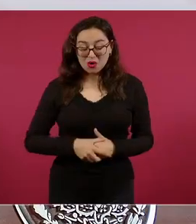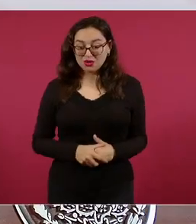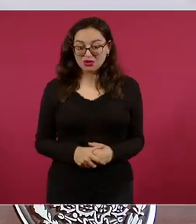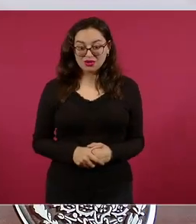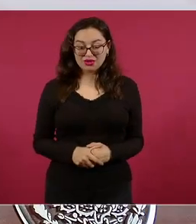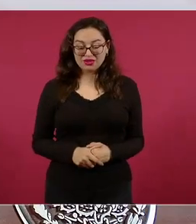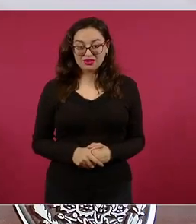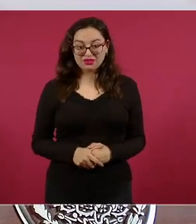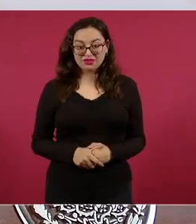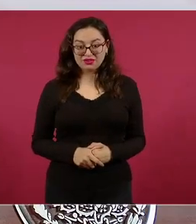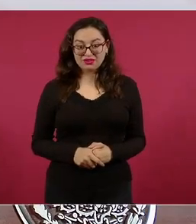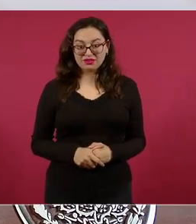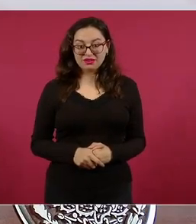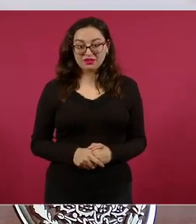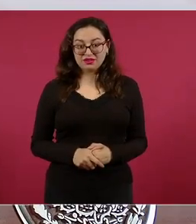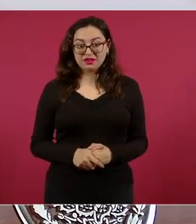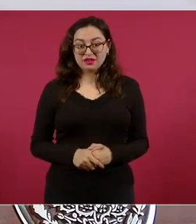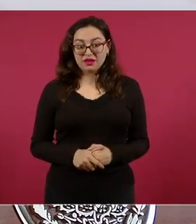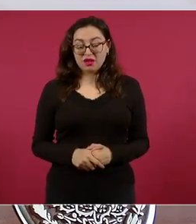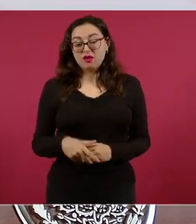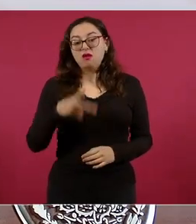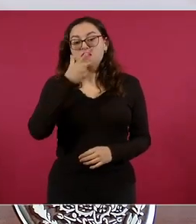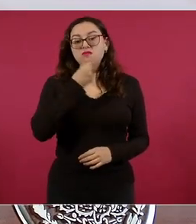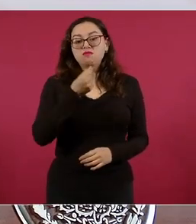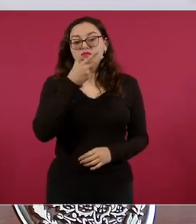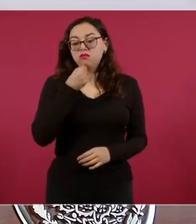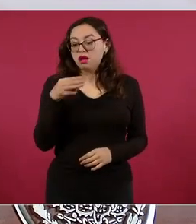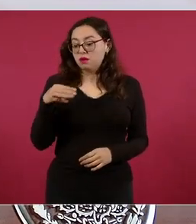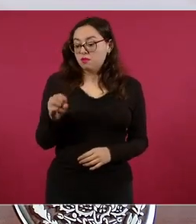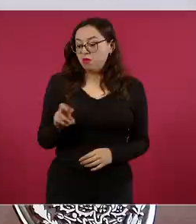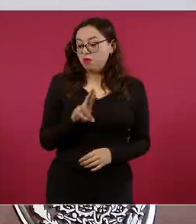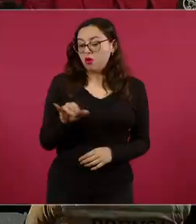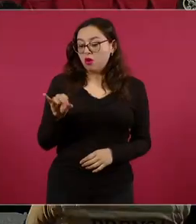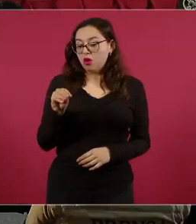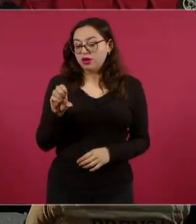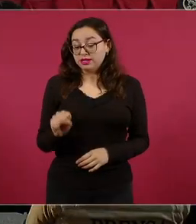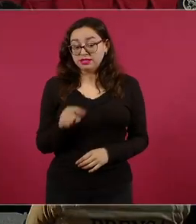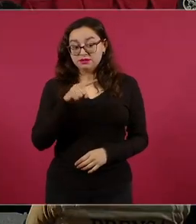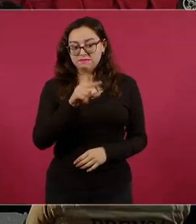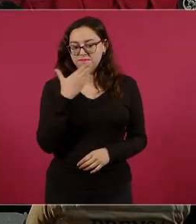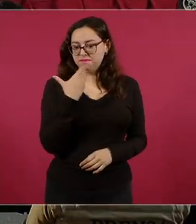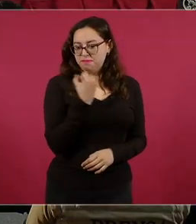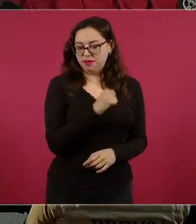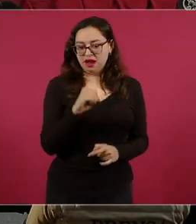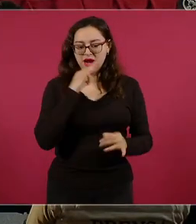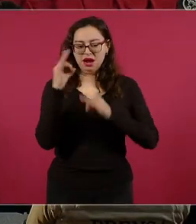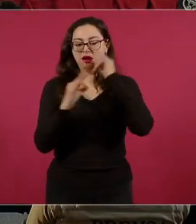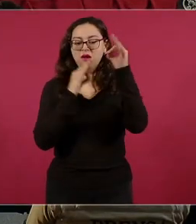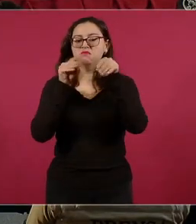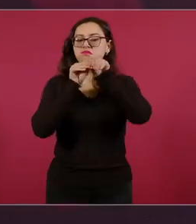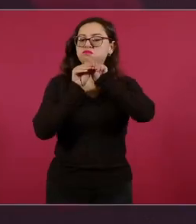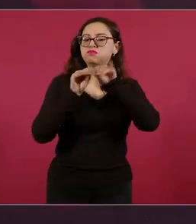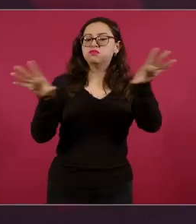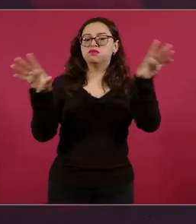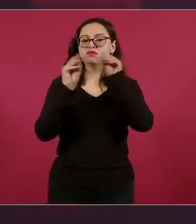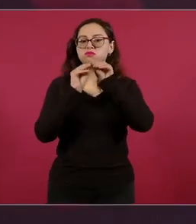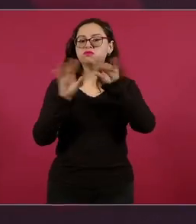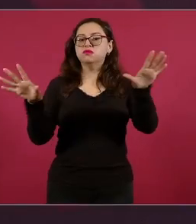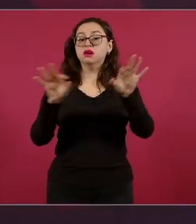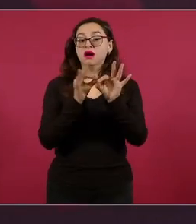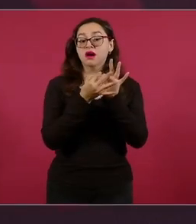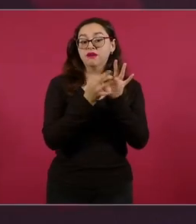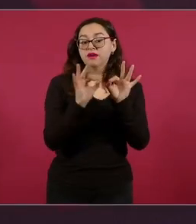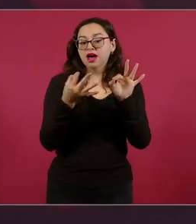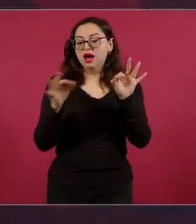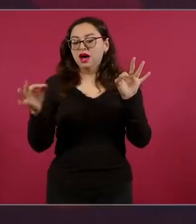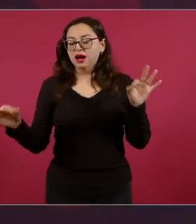Morris, que fue el que acuñó la frase de